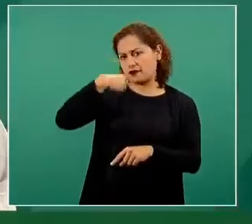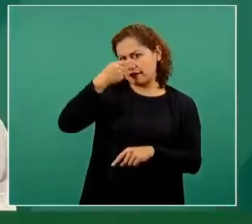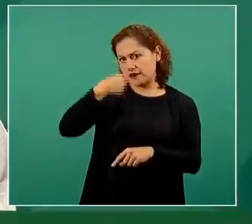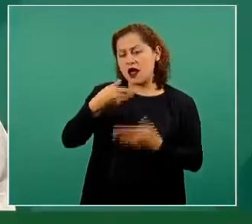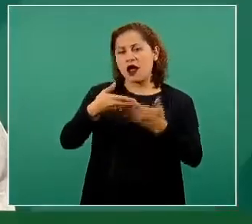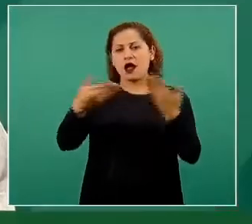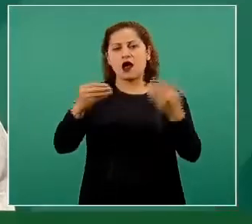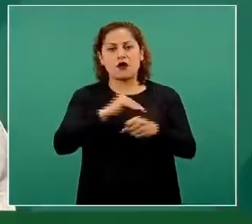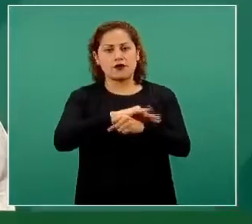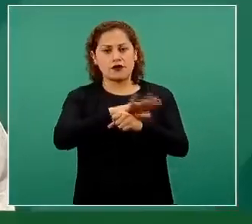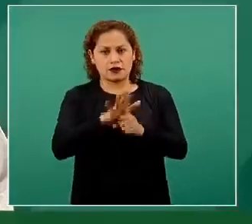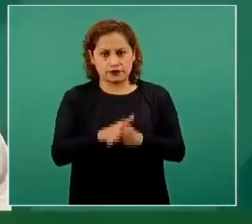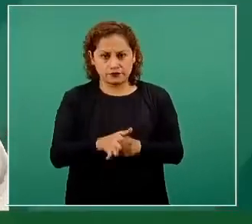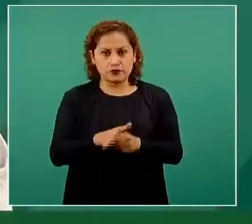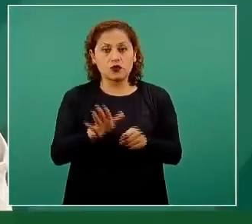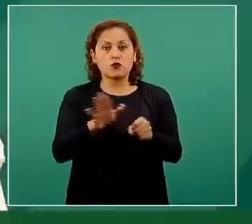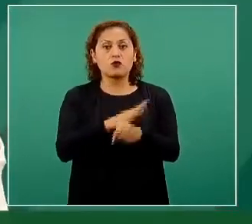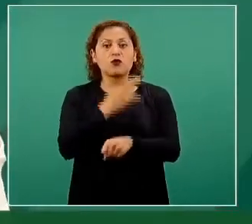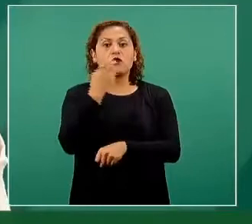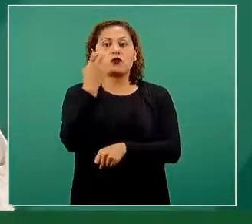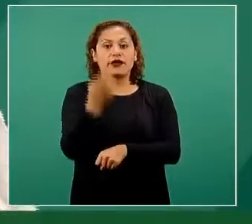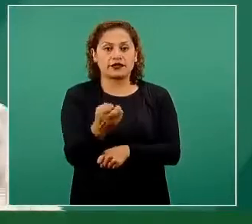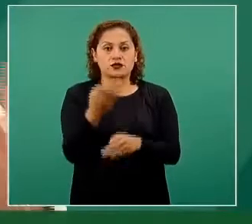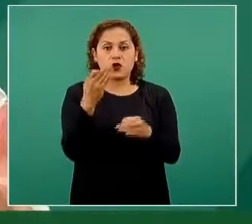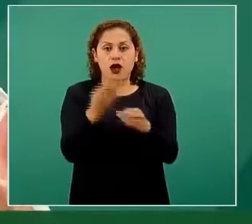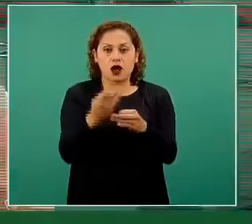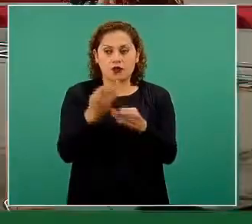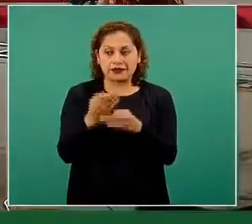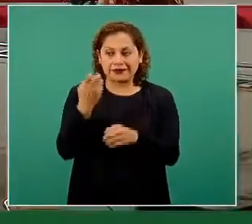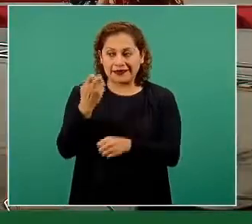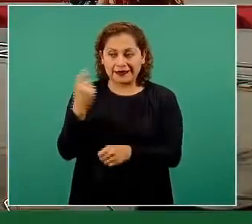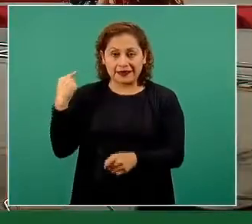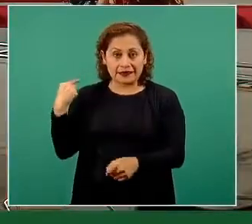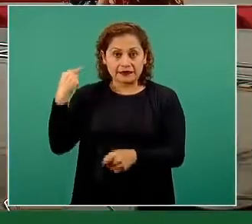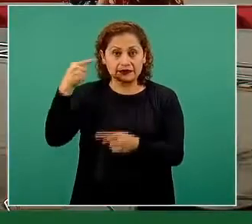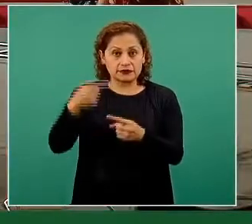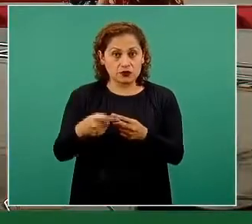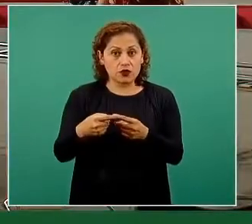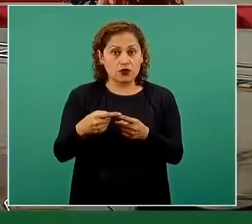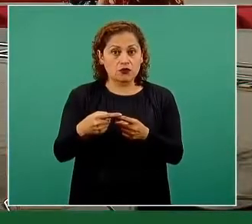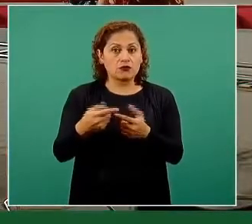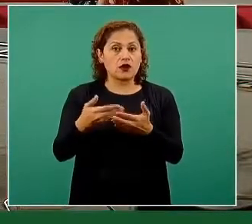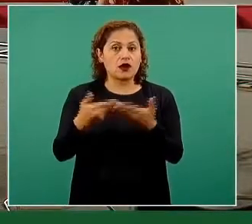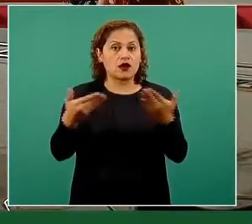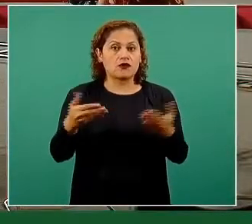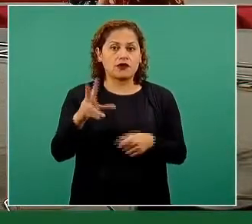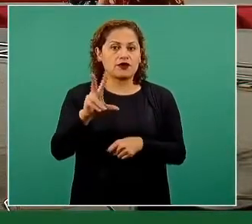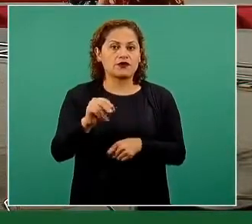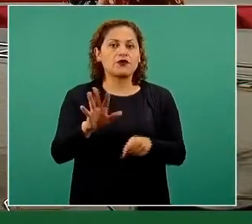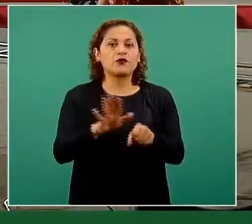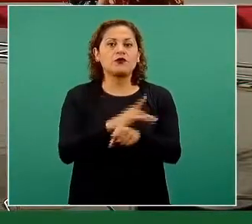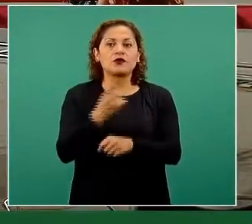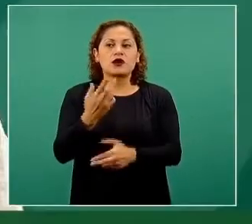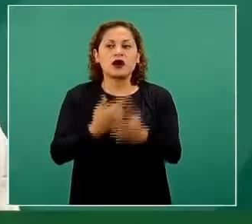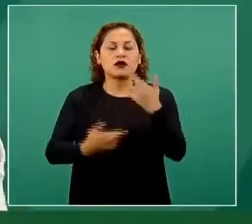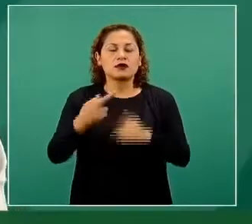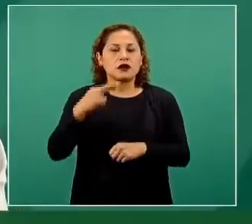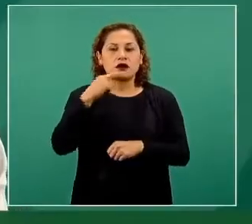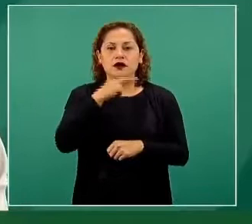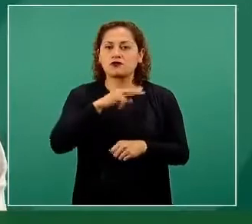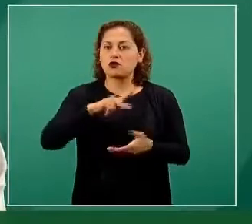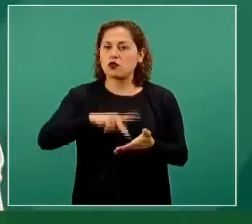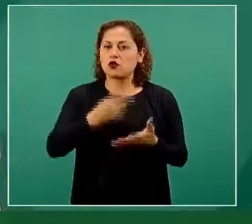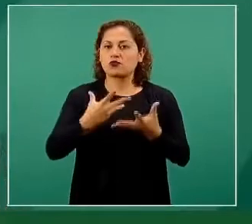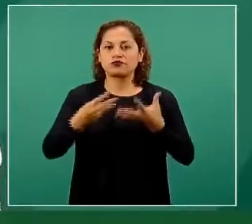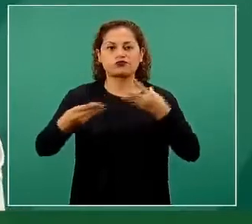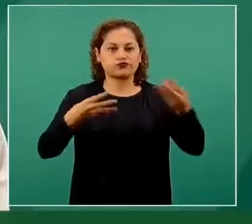en este momento no sería procedente porque podría ser que muy rápidamente regresáramos a tener escuelas cerradas y que no